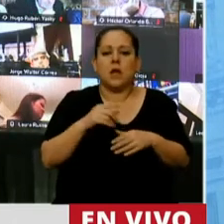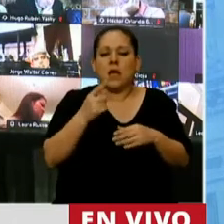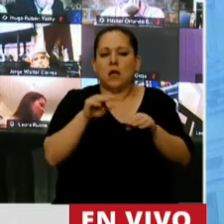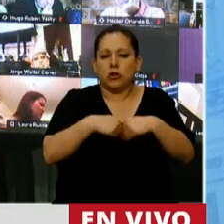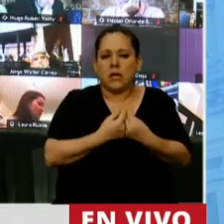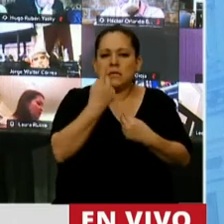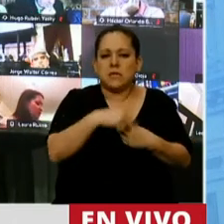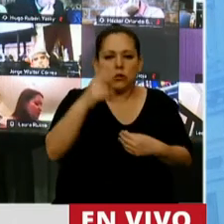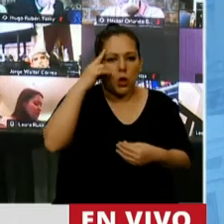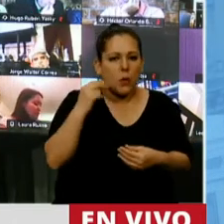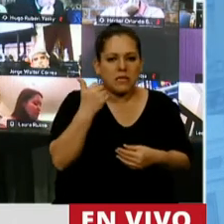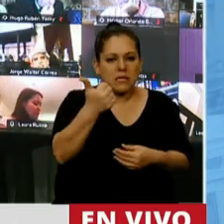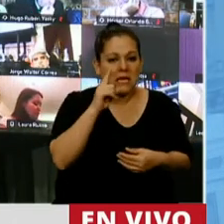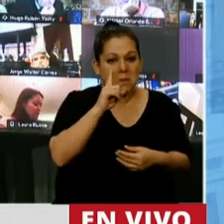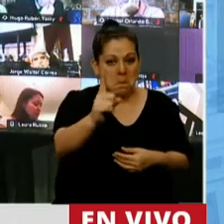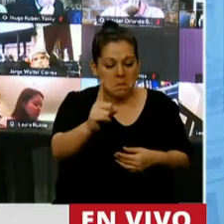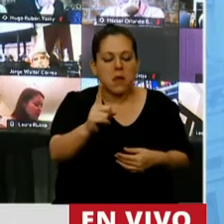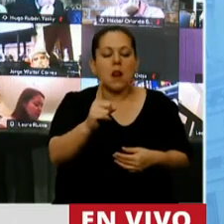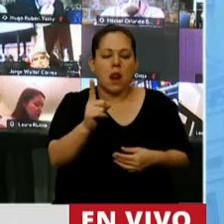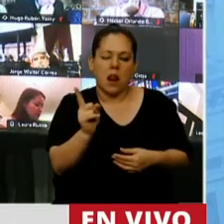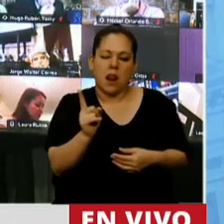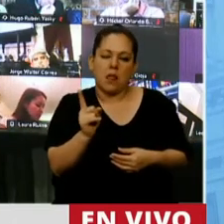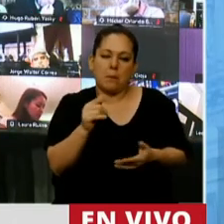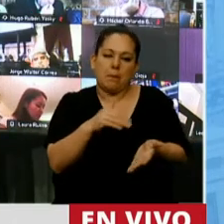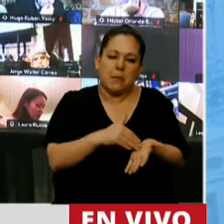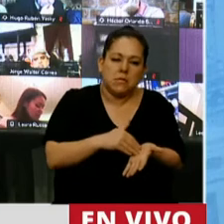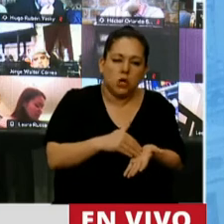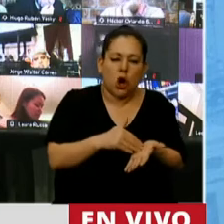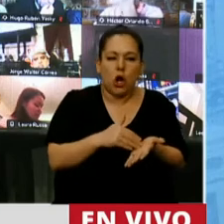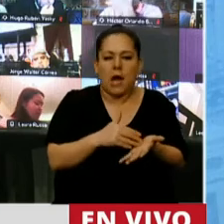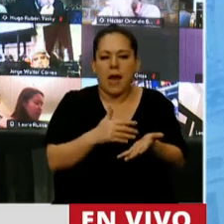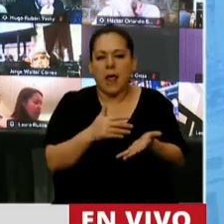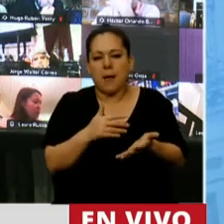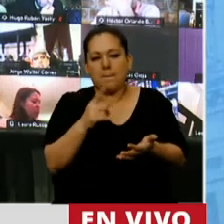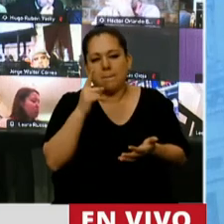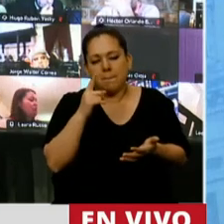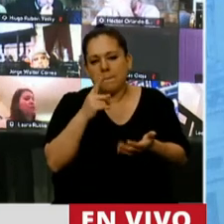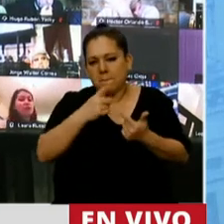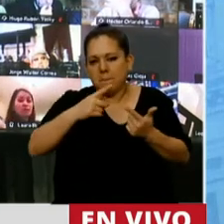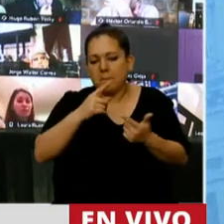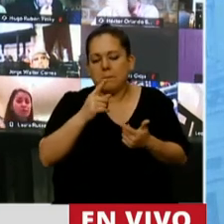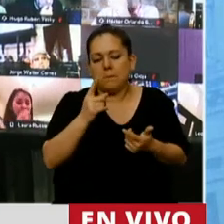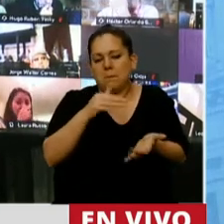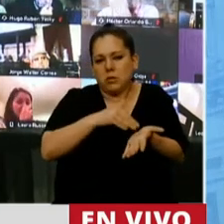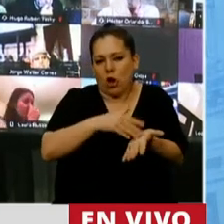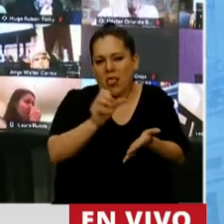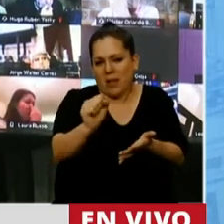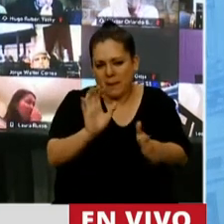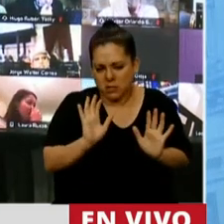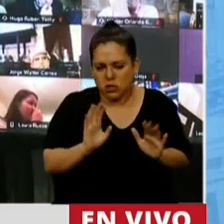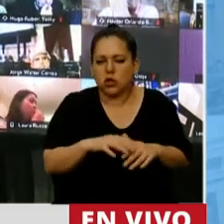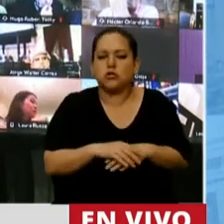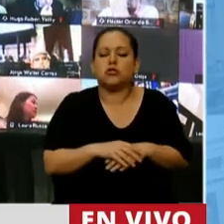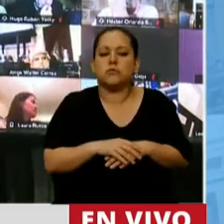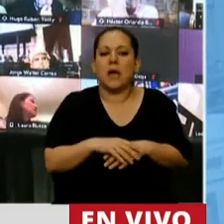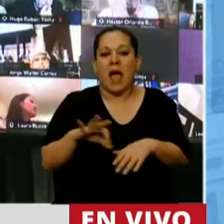.957 millones de pesos para el